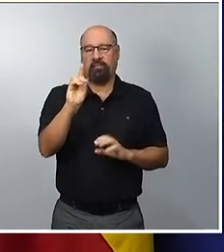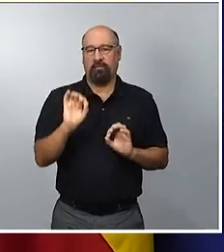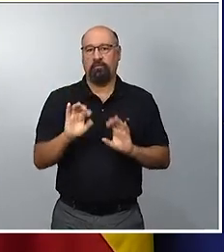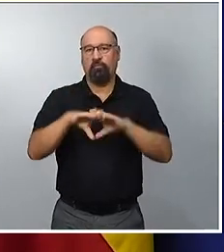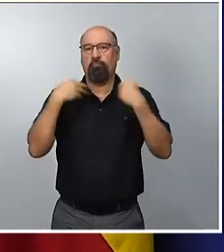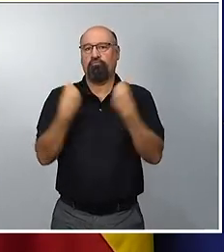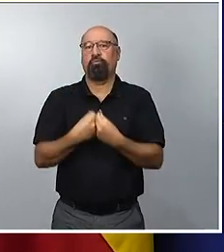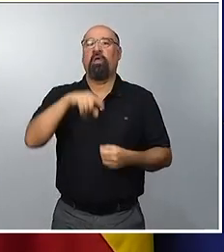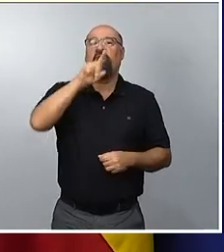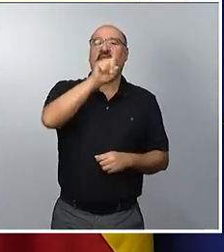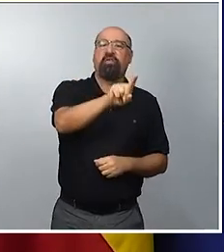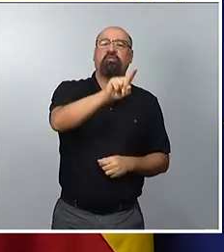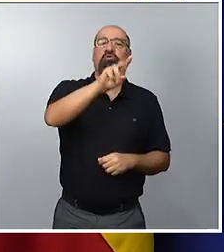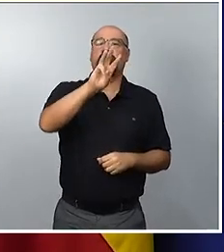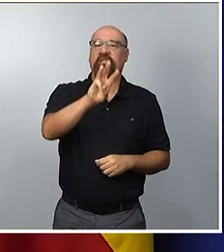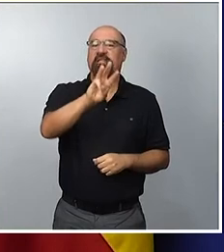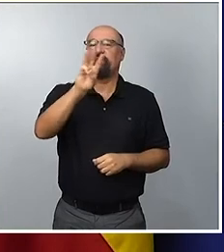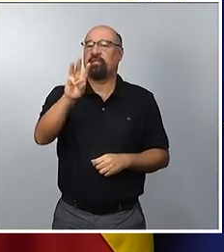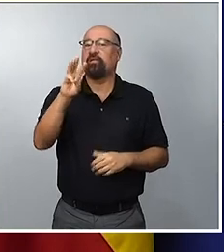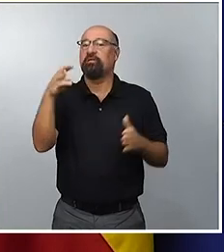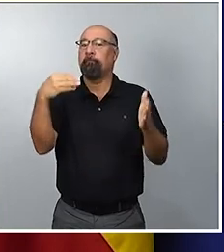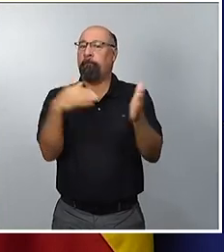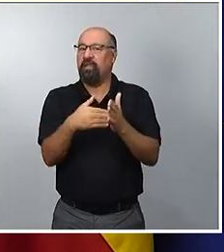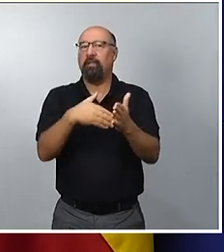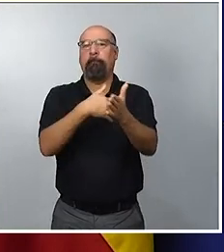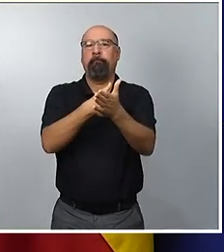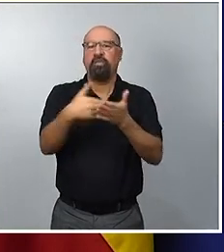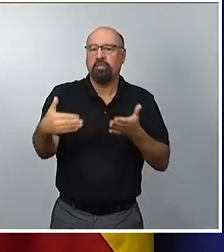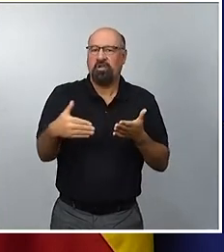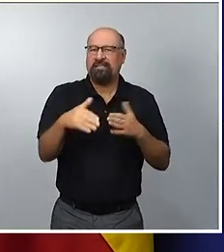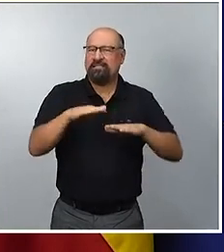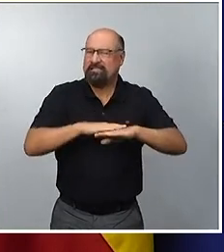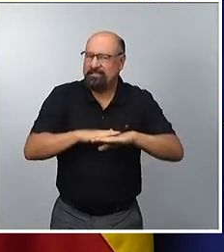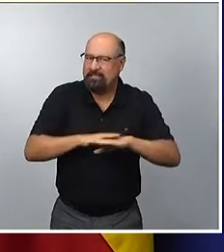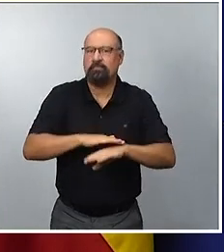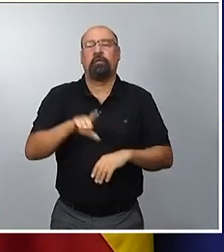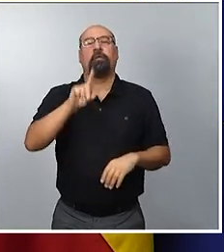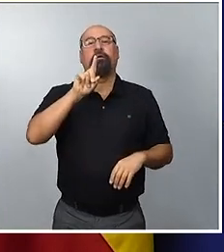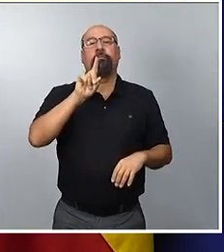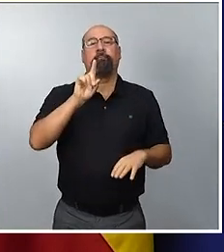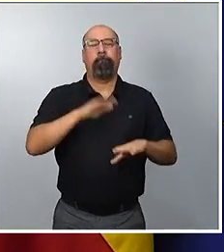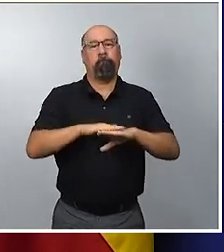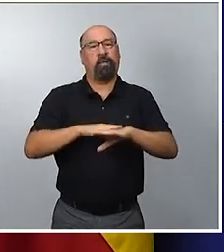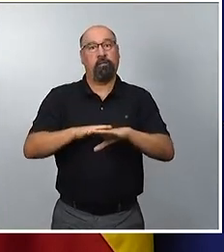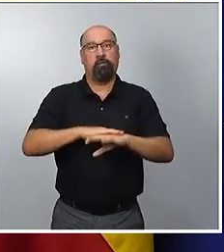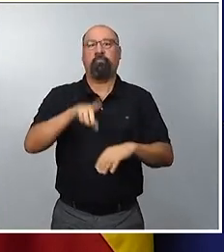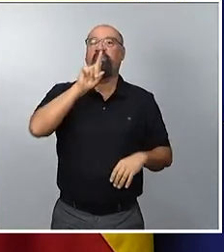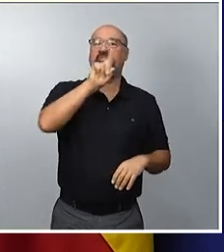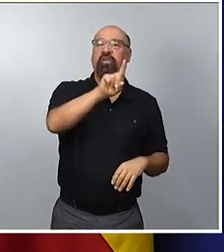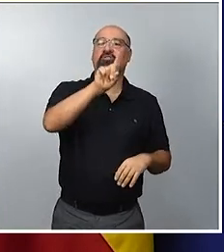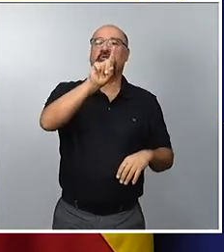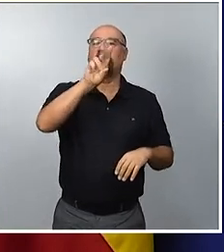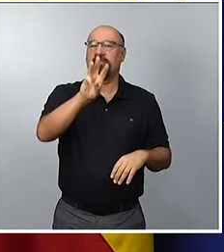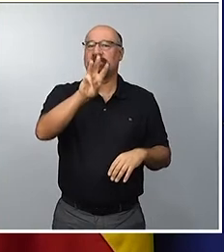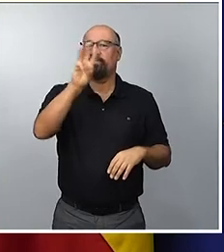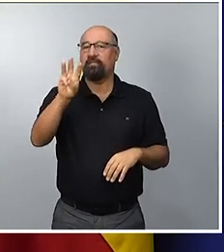133.000 millones de euros.